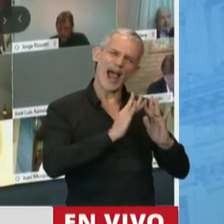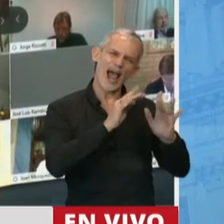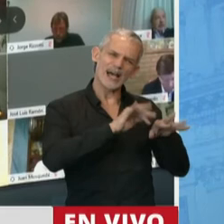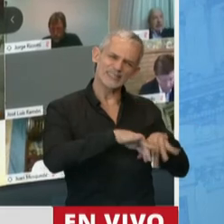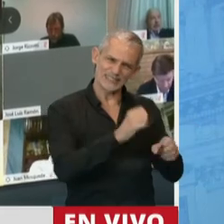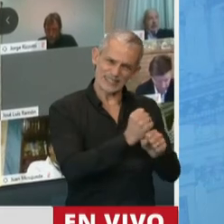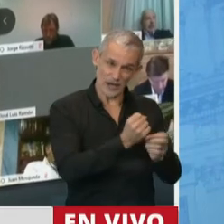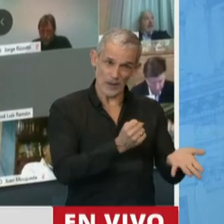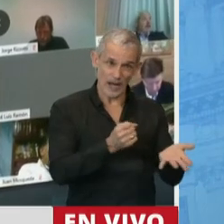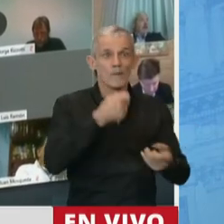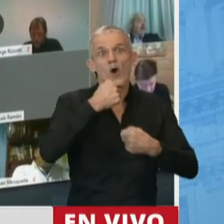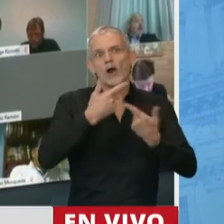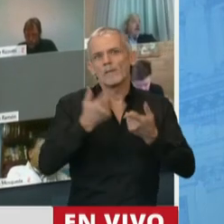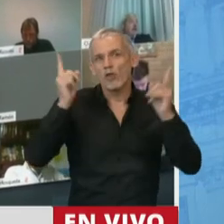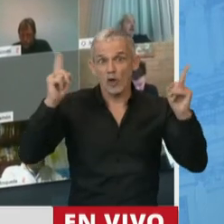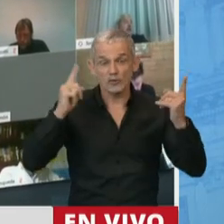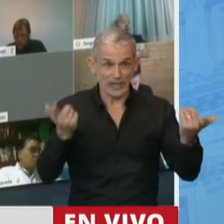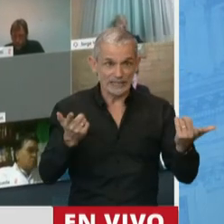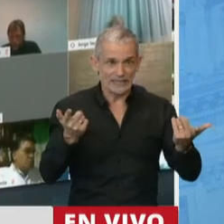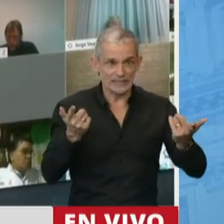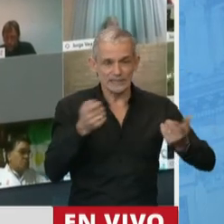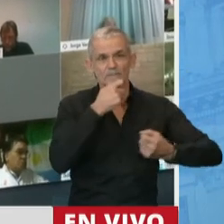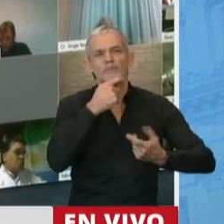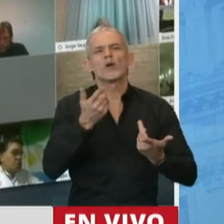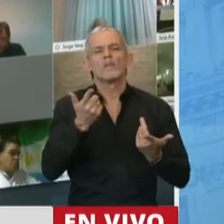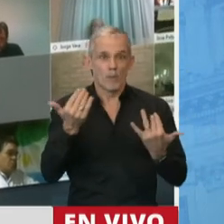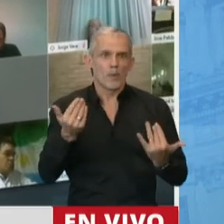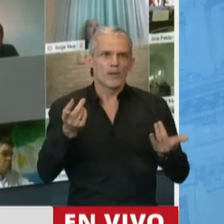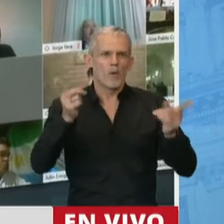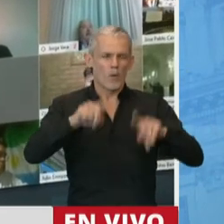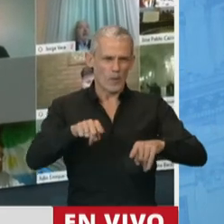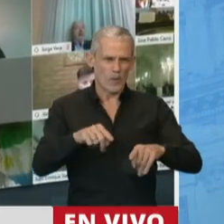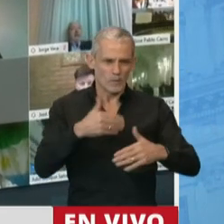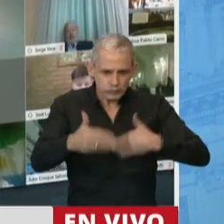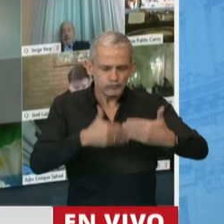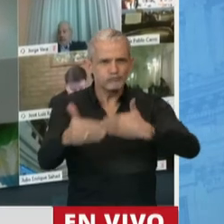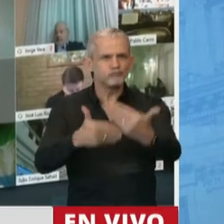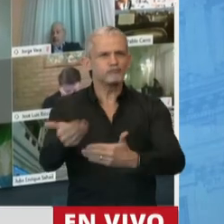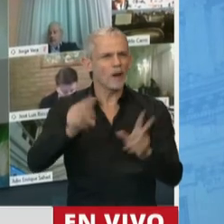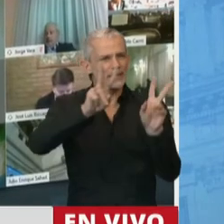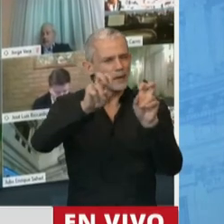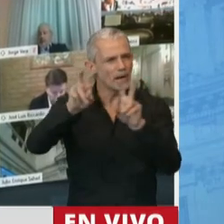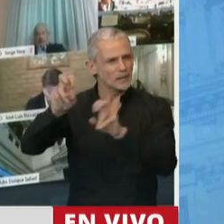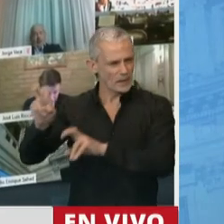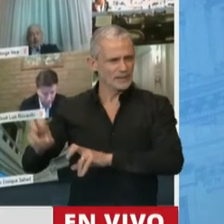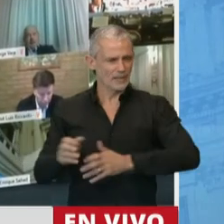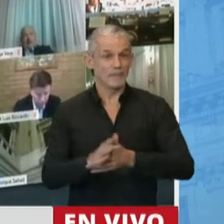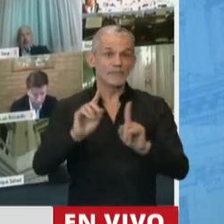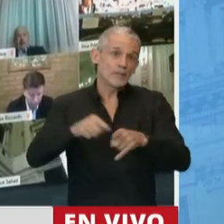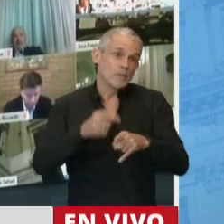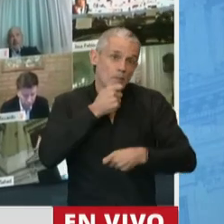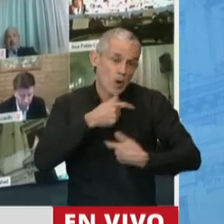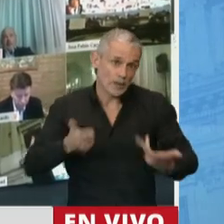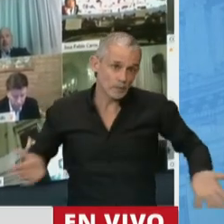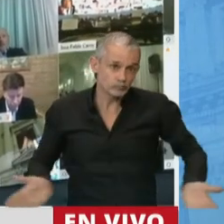habló sobre el tema de los docentes, volvíamos a avanzar sobre todo este tipo de temas. También promover, por